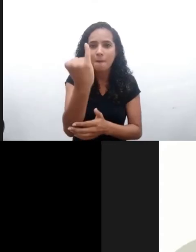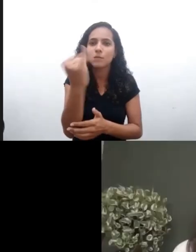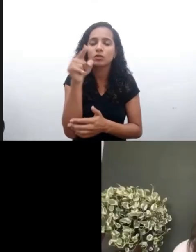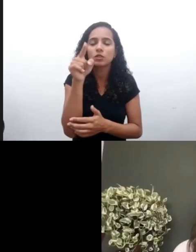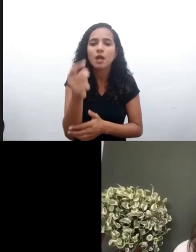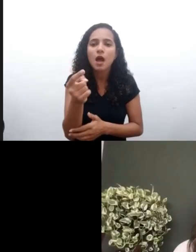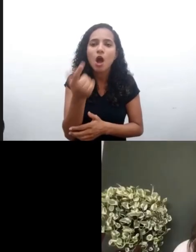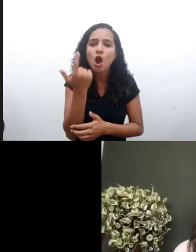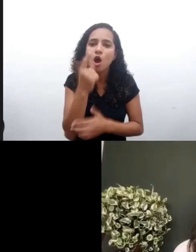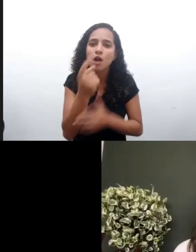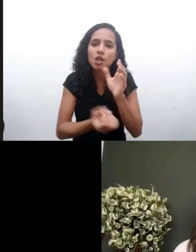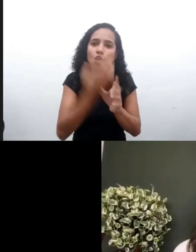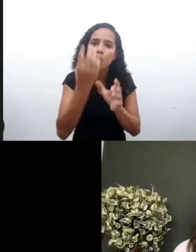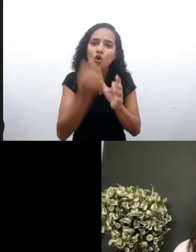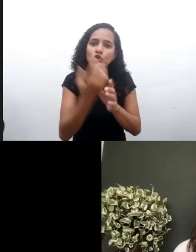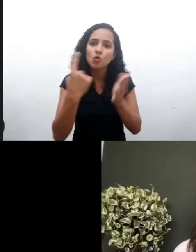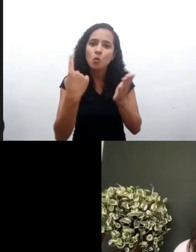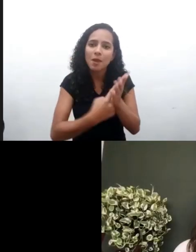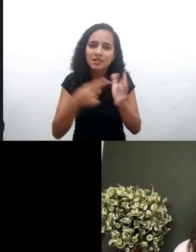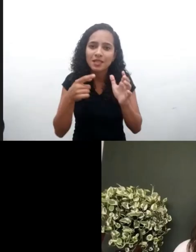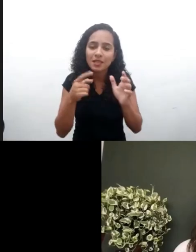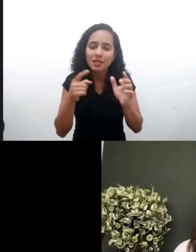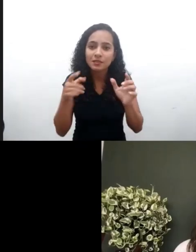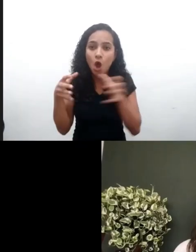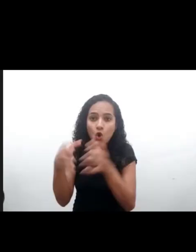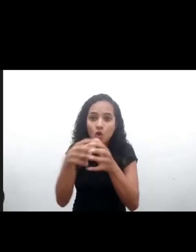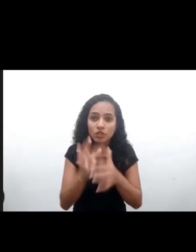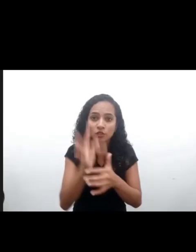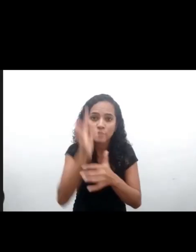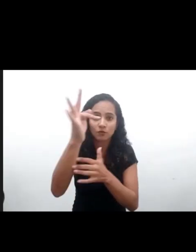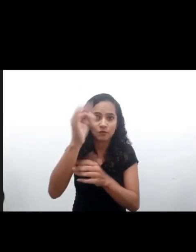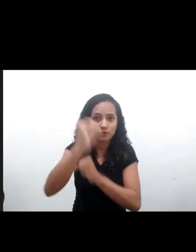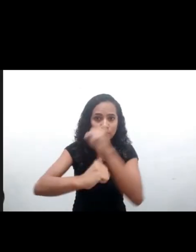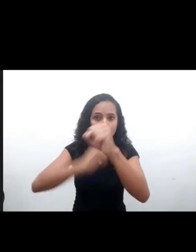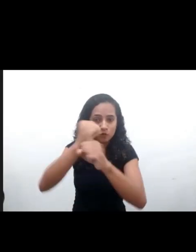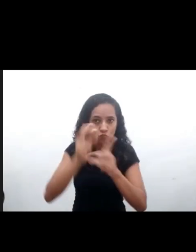para que podamos construir una agenda colectiva sobre este tema en los próximos años.